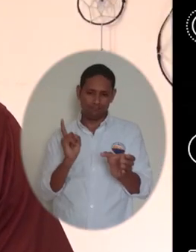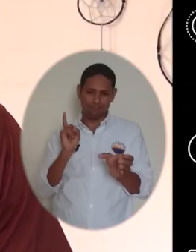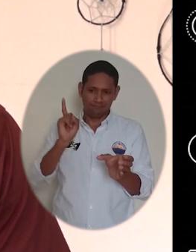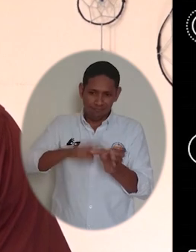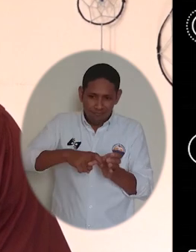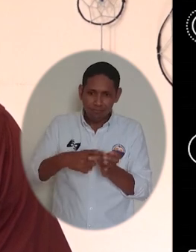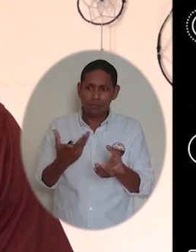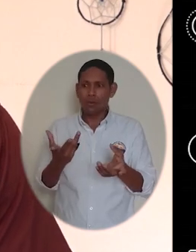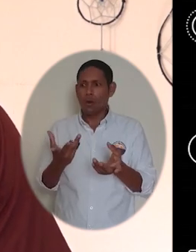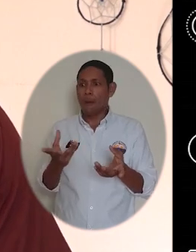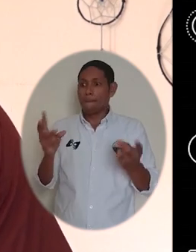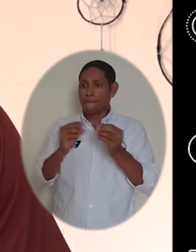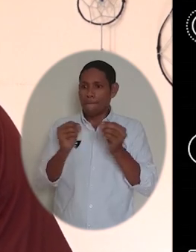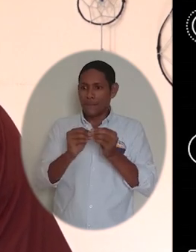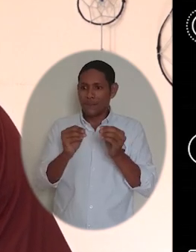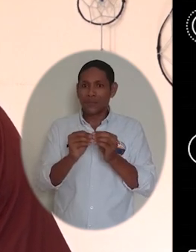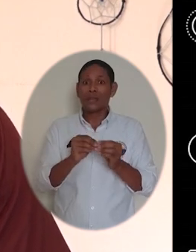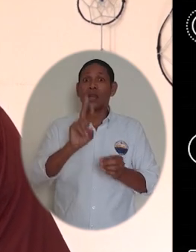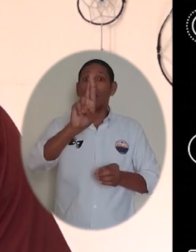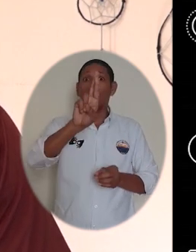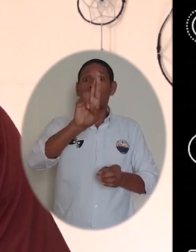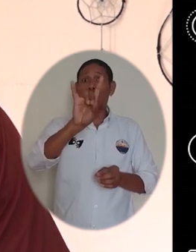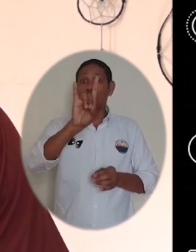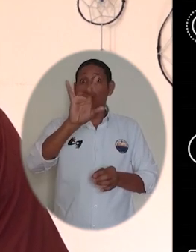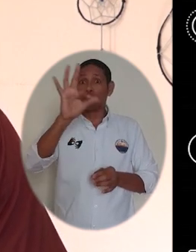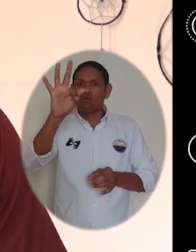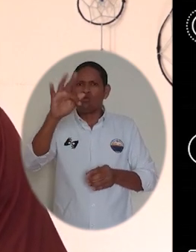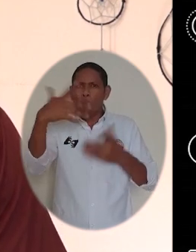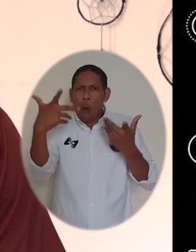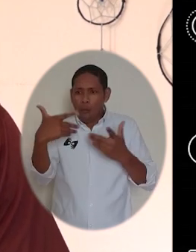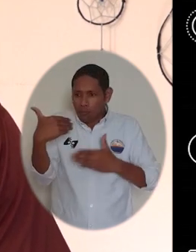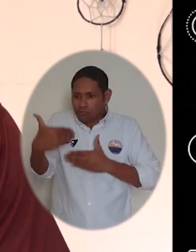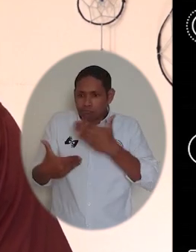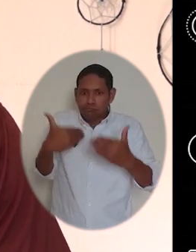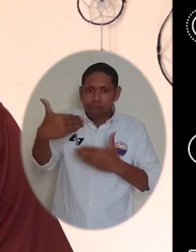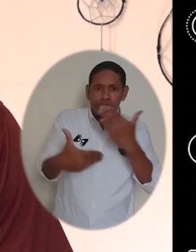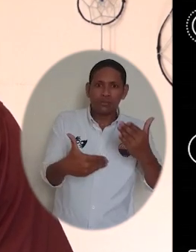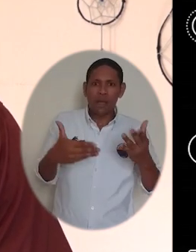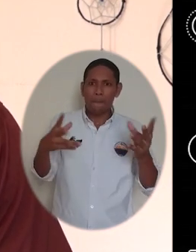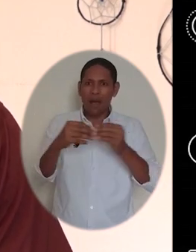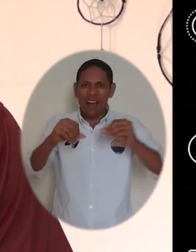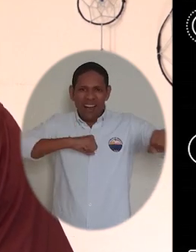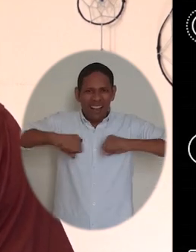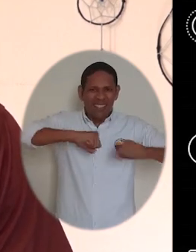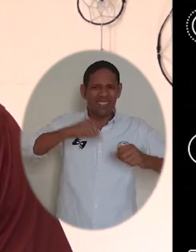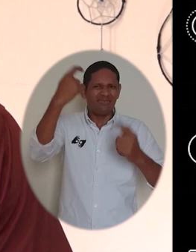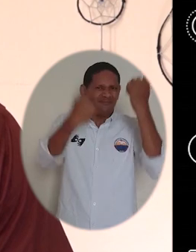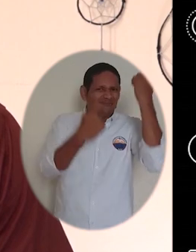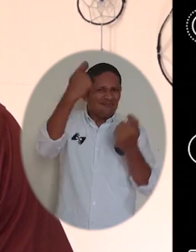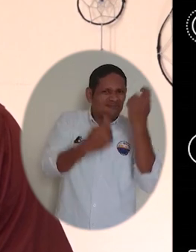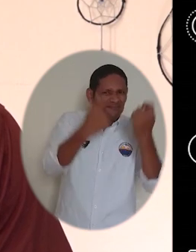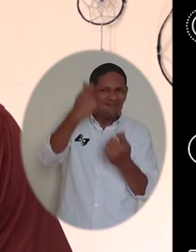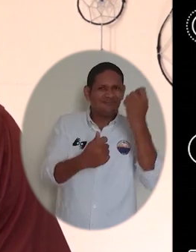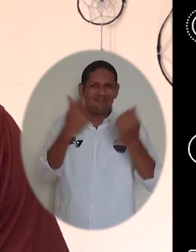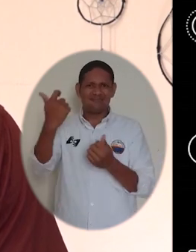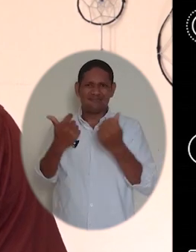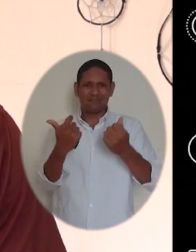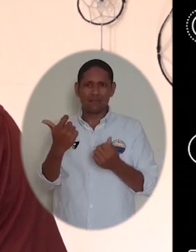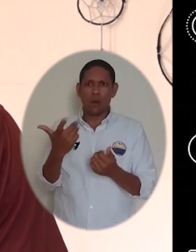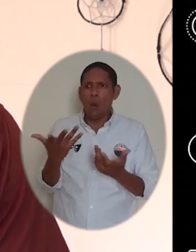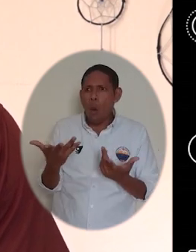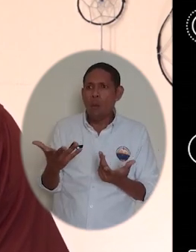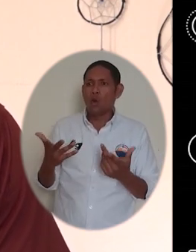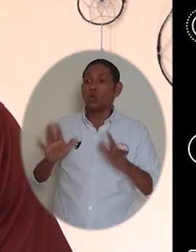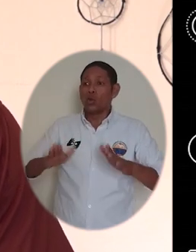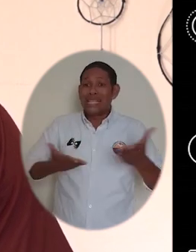empresarial y contable estará la inscripción, actualización y cancelación del registro único tributario, actividades económicas y